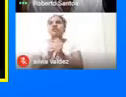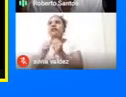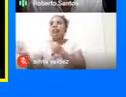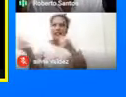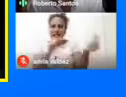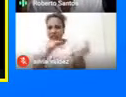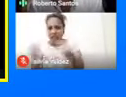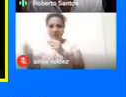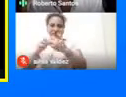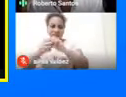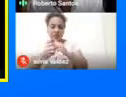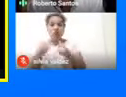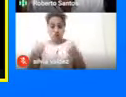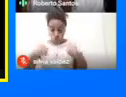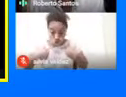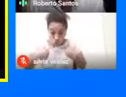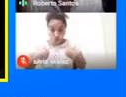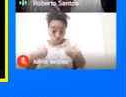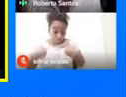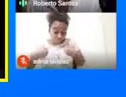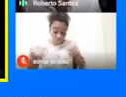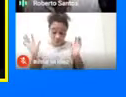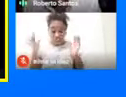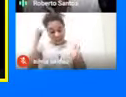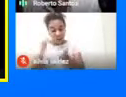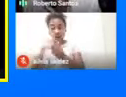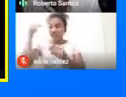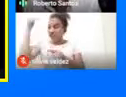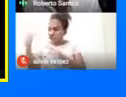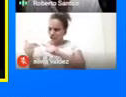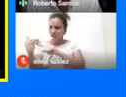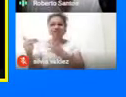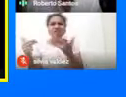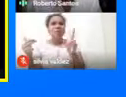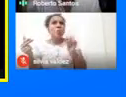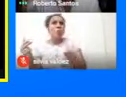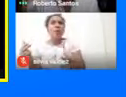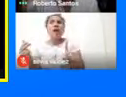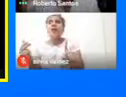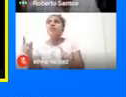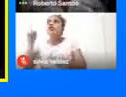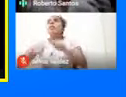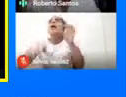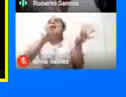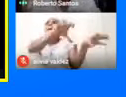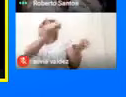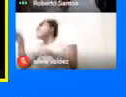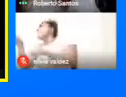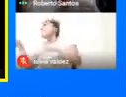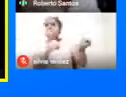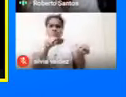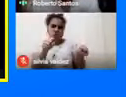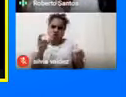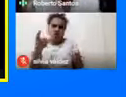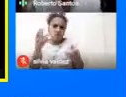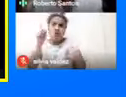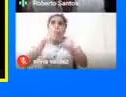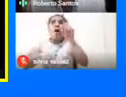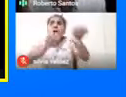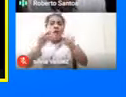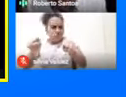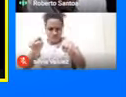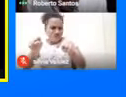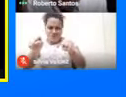Yo indudablemente Creo Que la historia No es inamovible La historia Está en